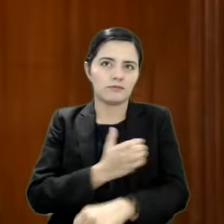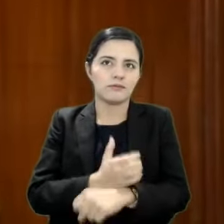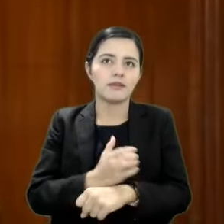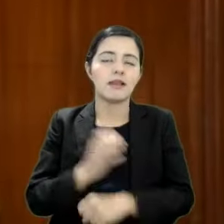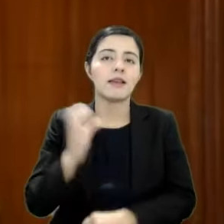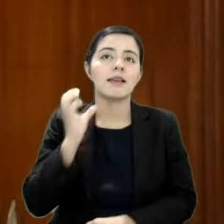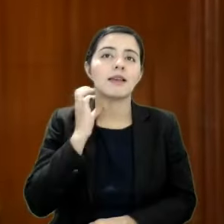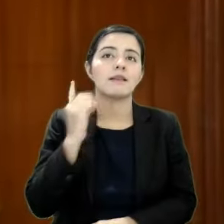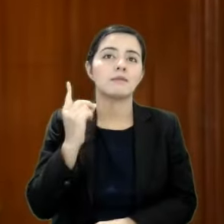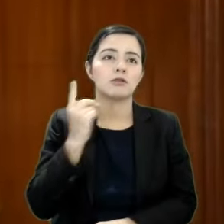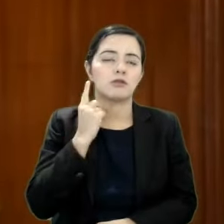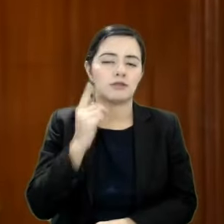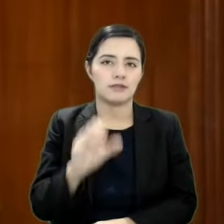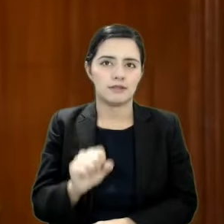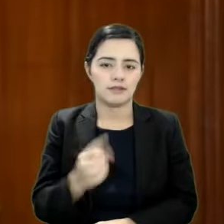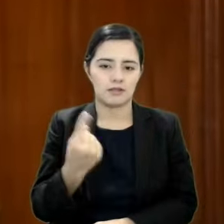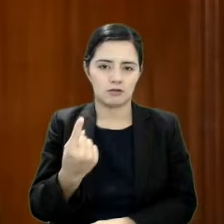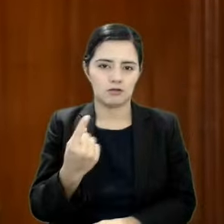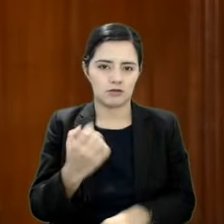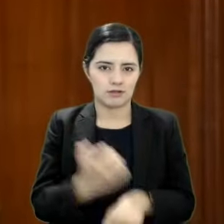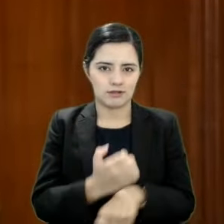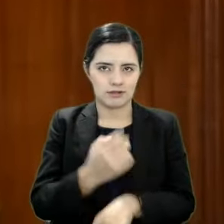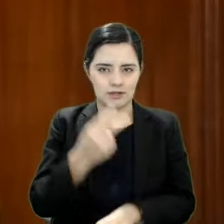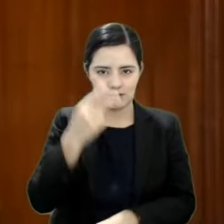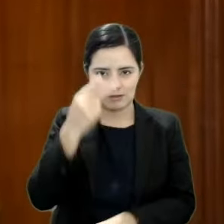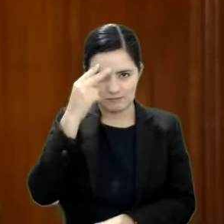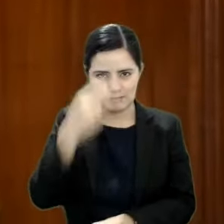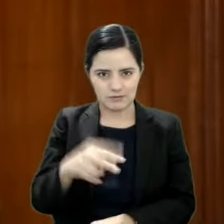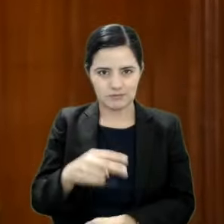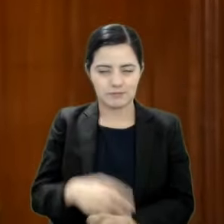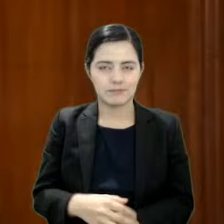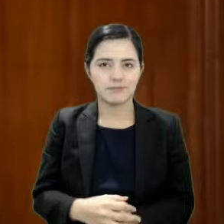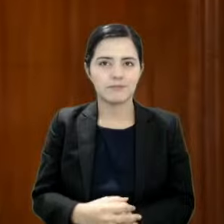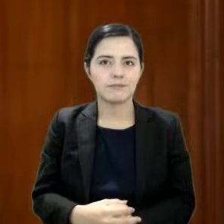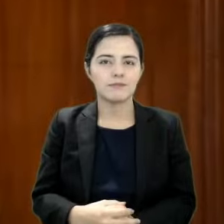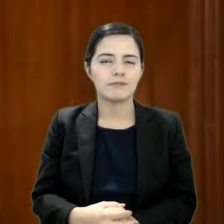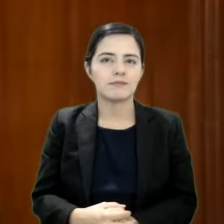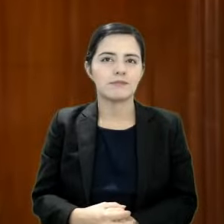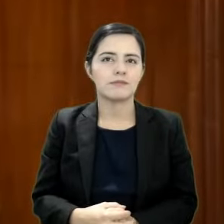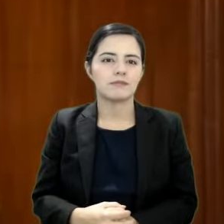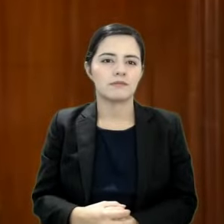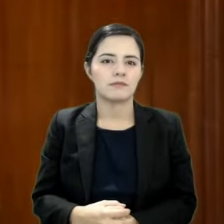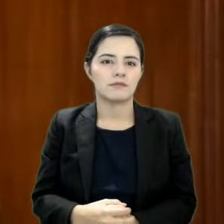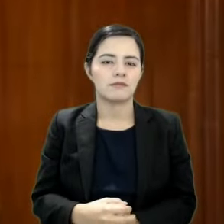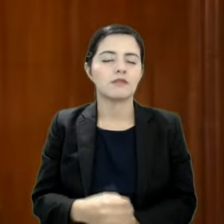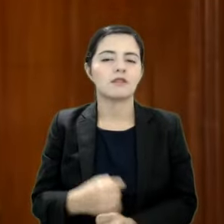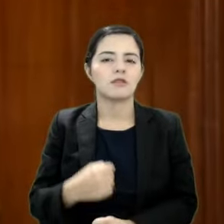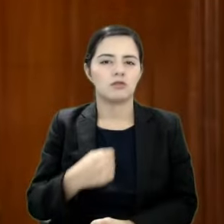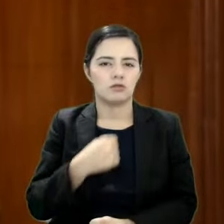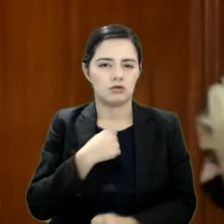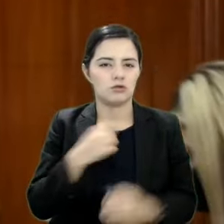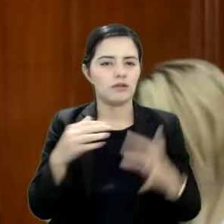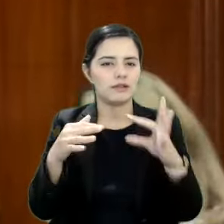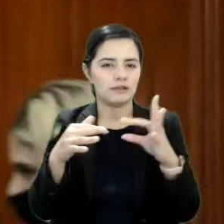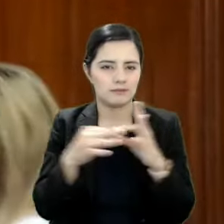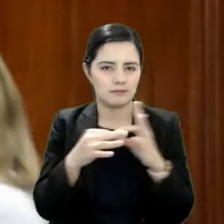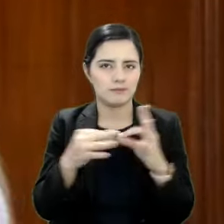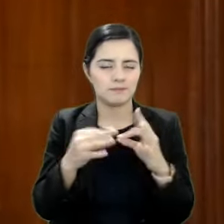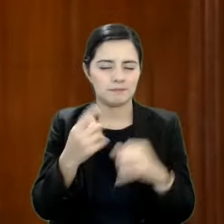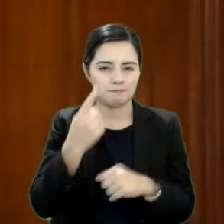Legislatura del Estado Libre y Soberano de México, haré la siguiente exposición.